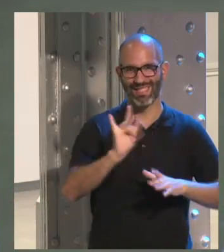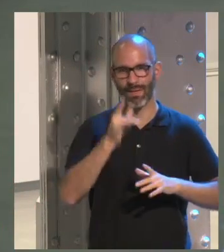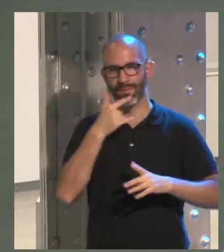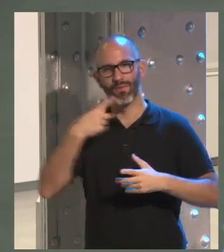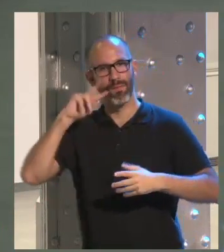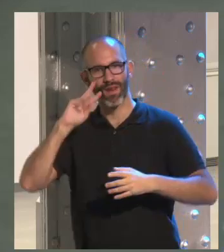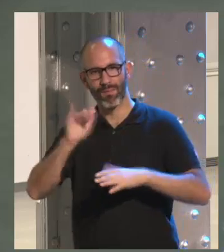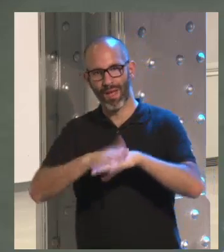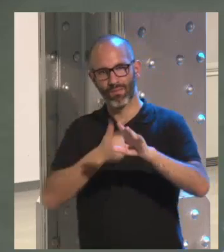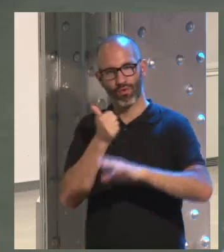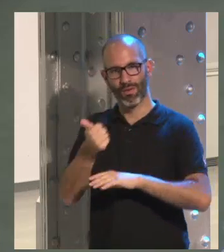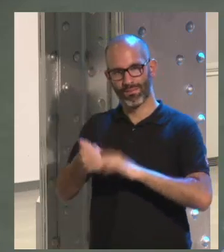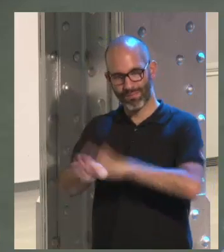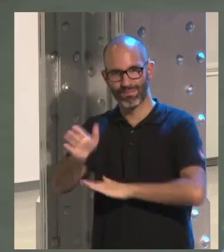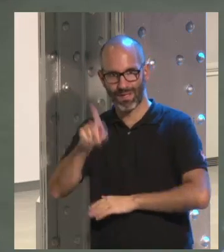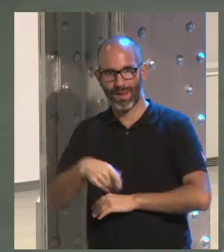lo que sí es cierto es que